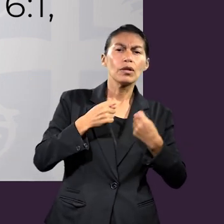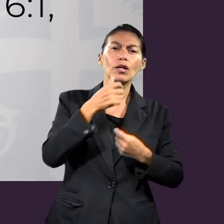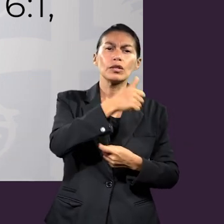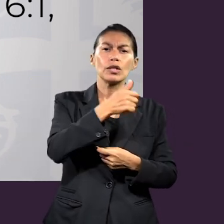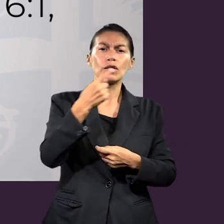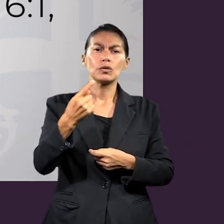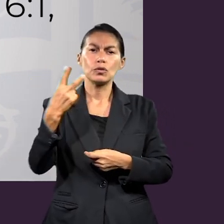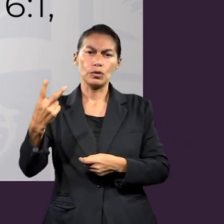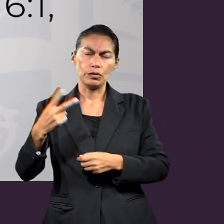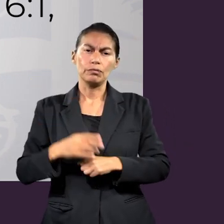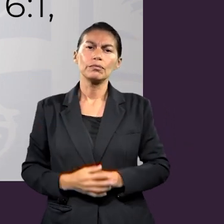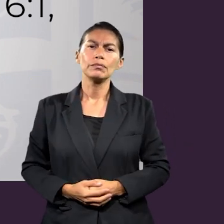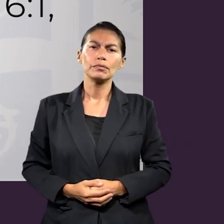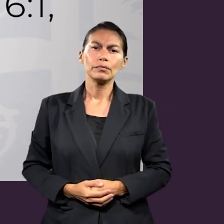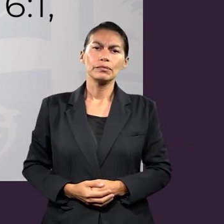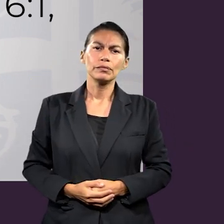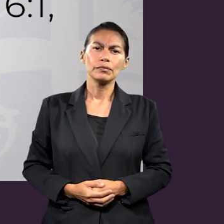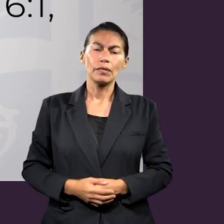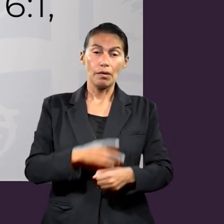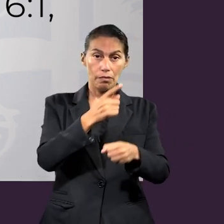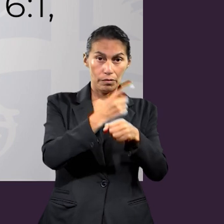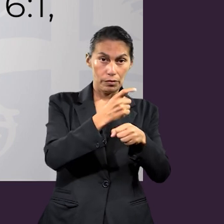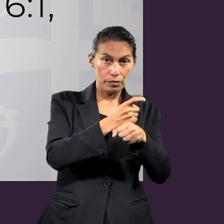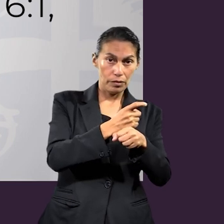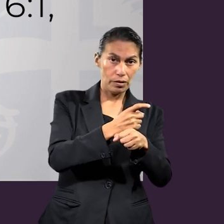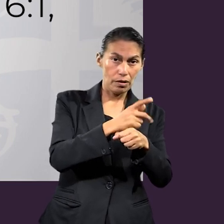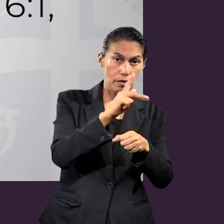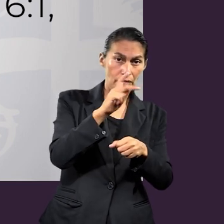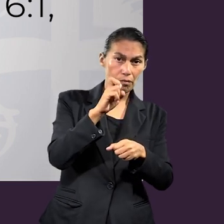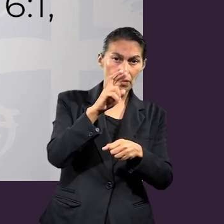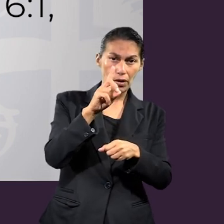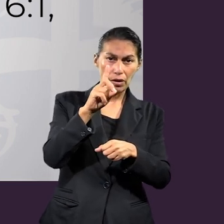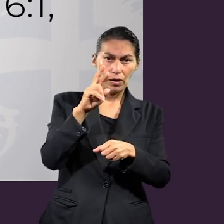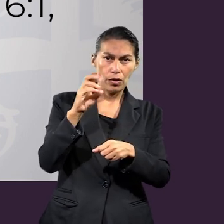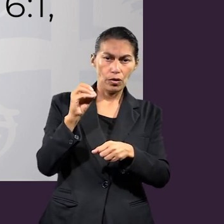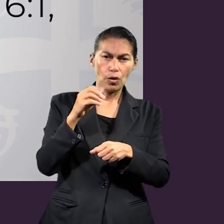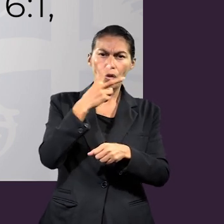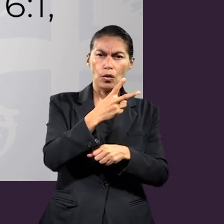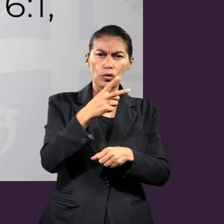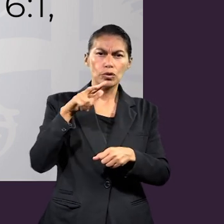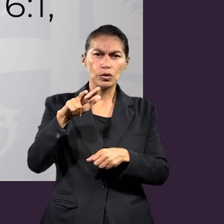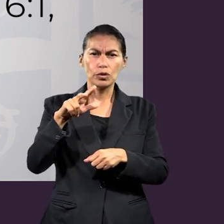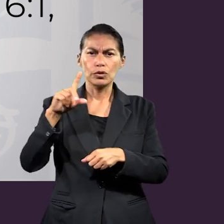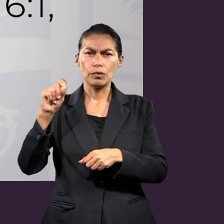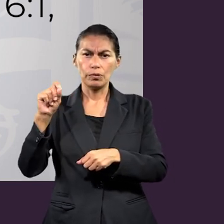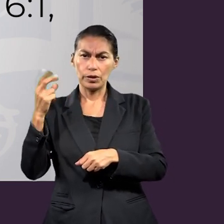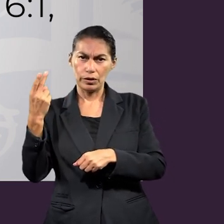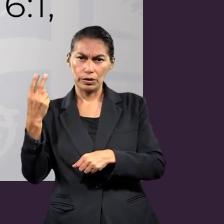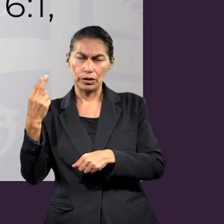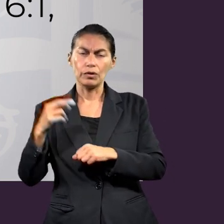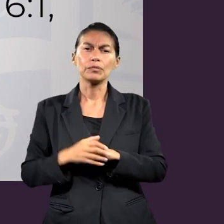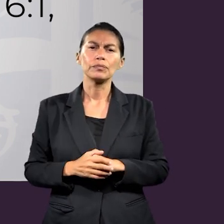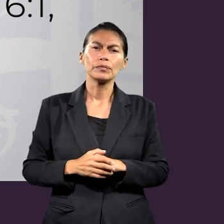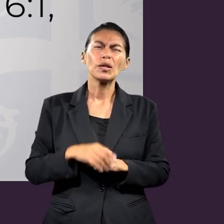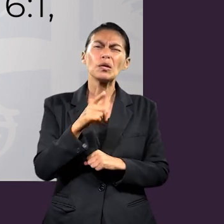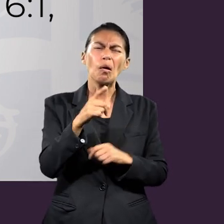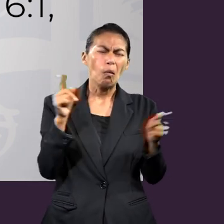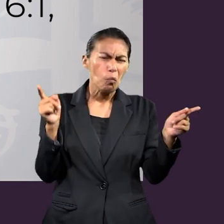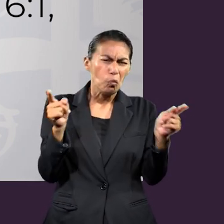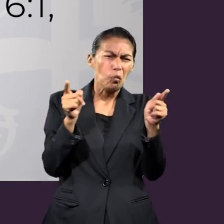6, 1 y 2. Primera de Pedro 2, 18 al 25. ¿Cómo